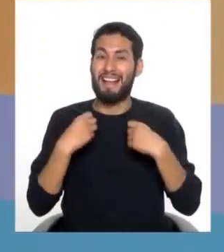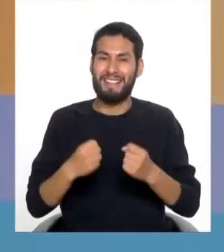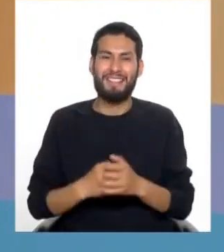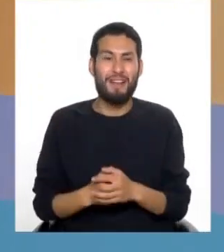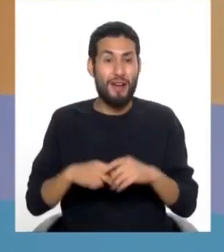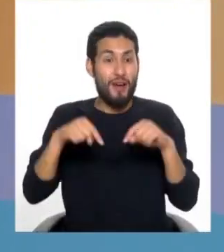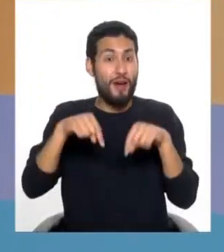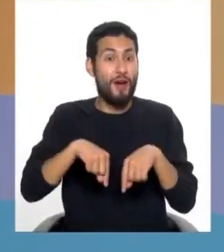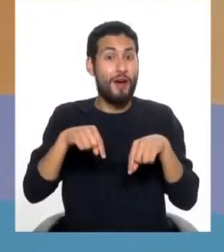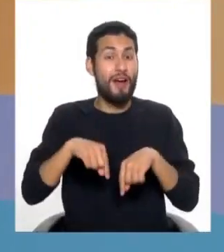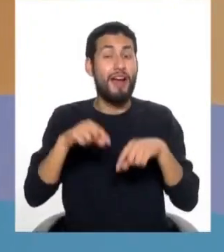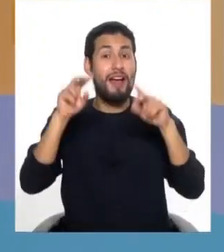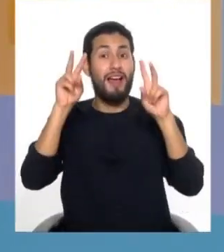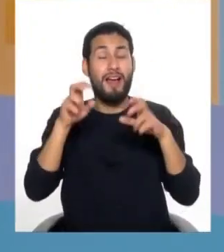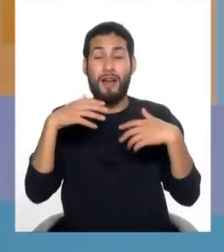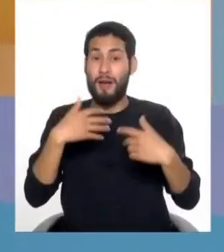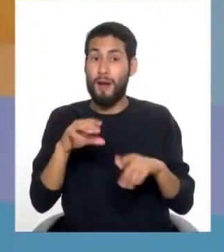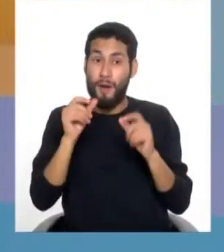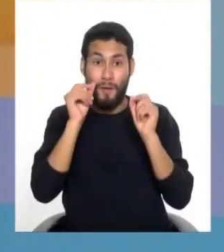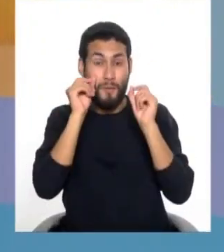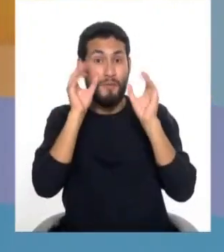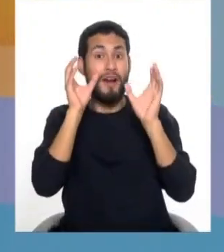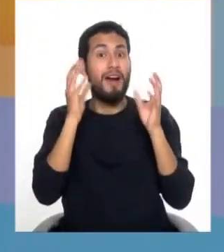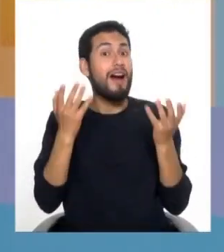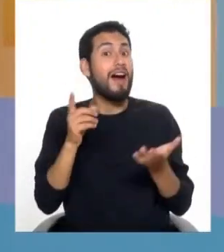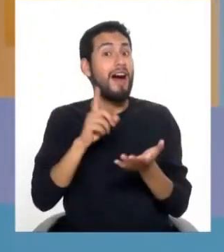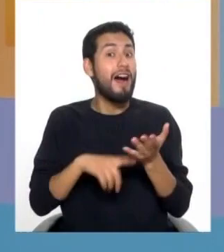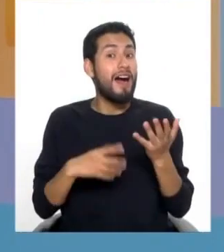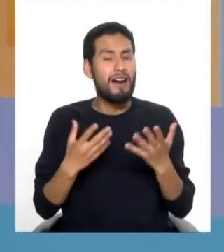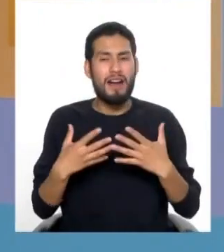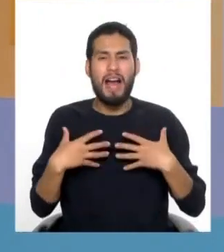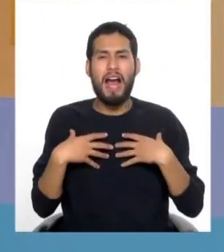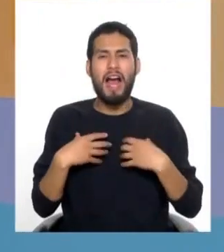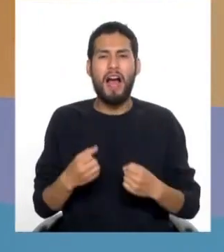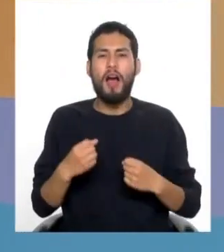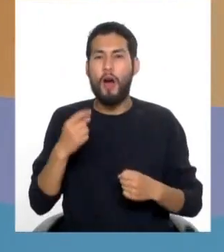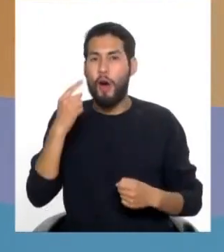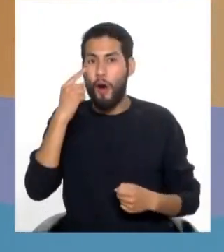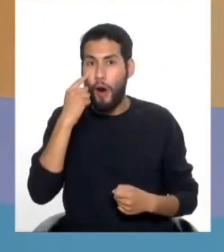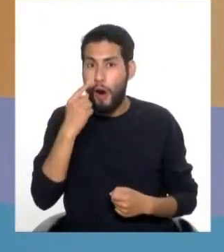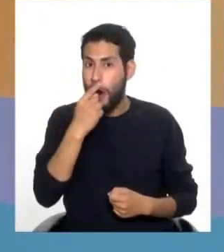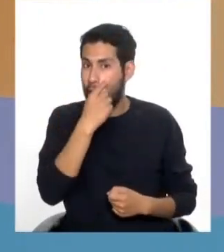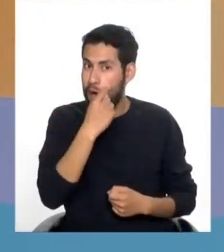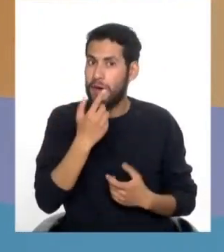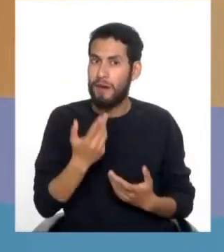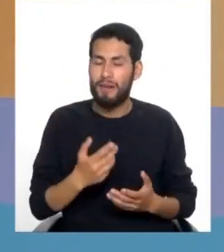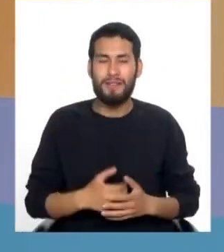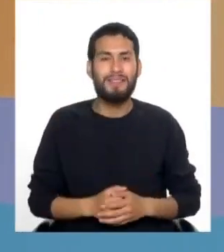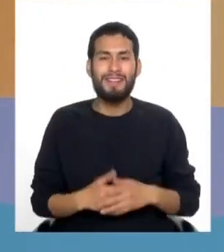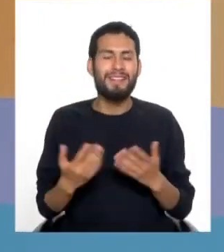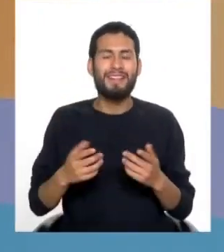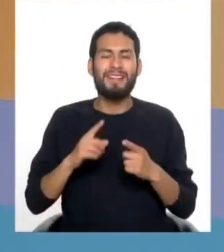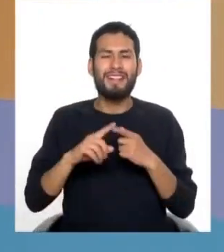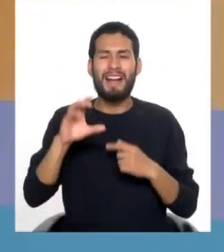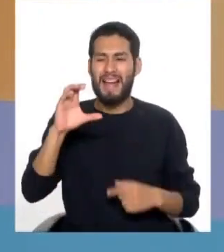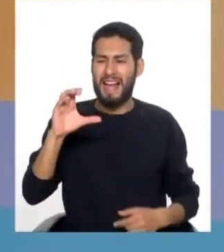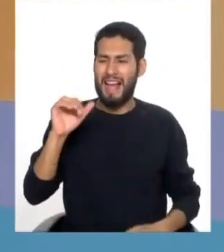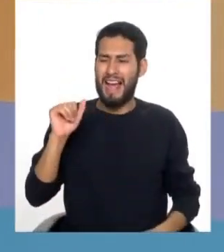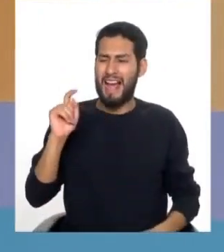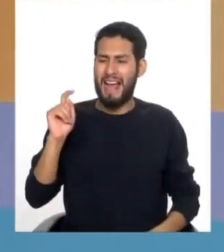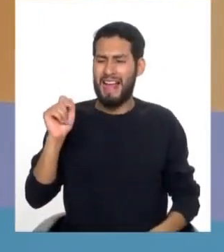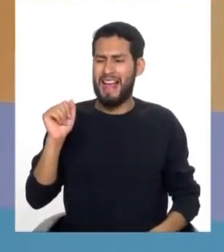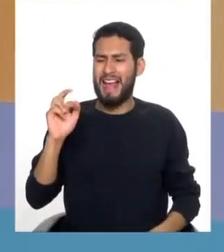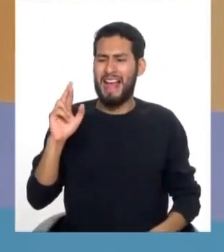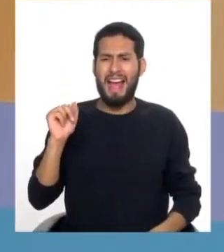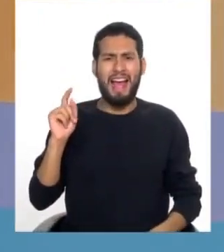tenemos un tema muy interesante, vamos a hablar sobre salud en nuestros ojos, vamos a hablar sobre las cataratas. Y de